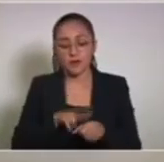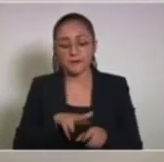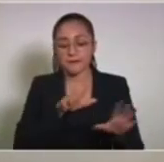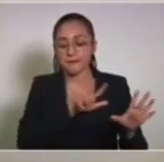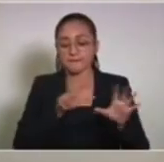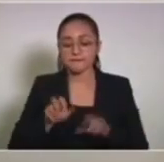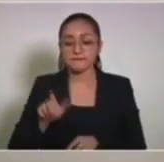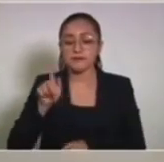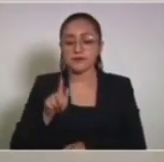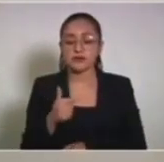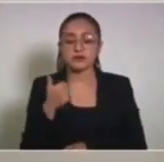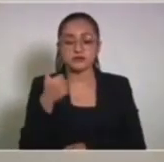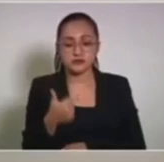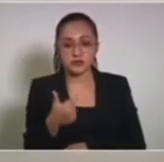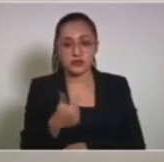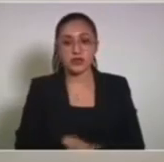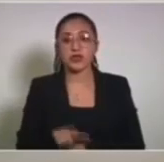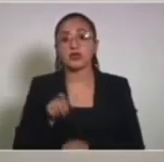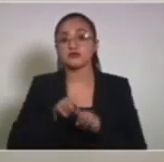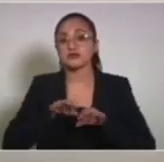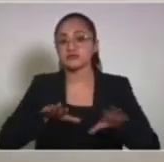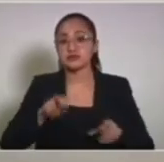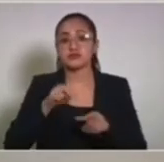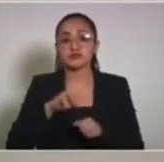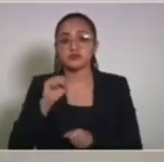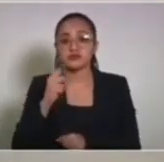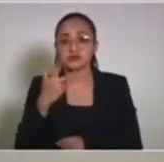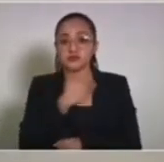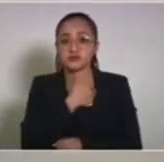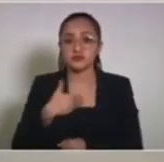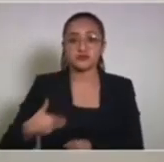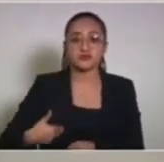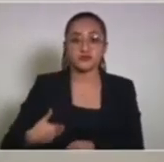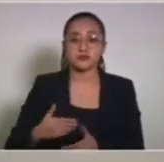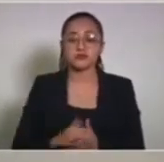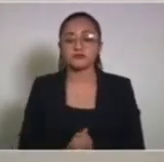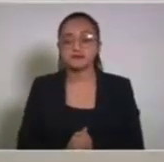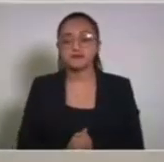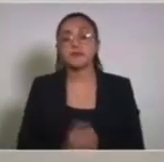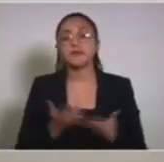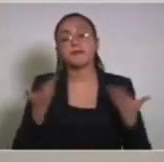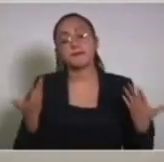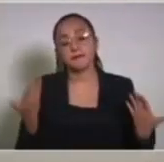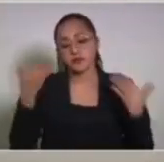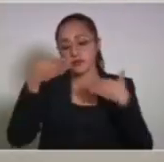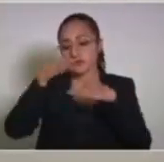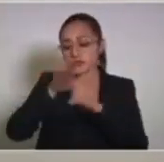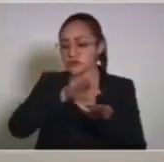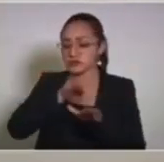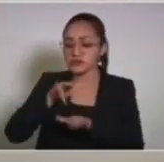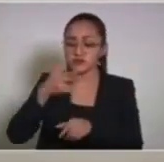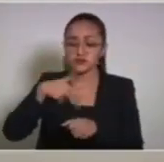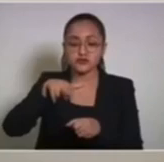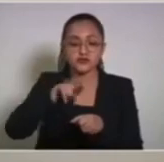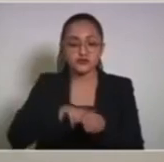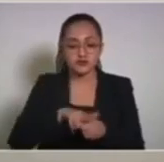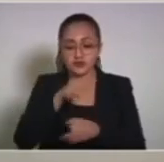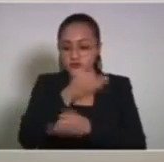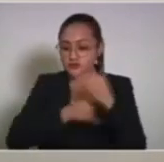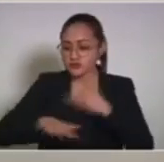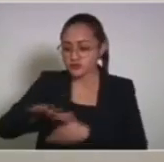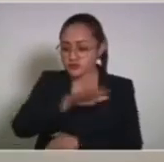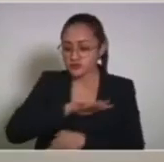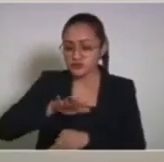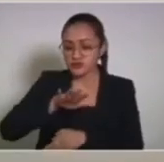ochocientos setenta y seis distribuidos en sesenta y ocho municipios. En lo que respecta a la hospitalización en todo el